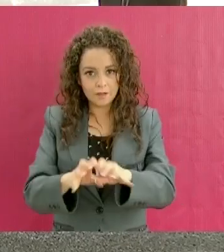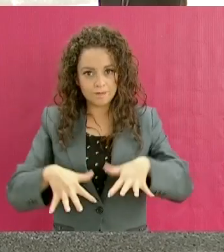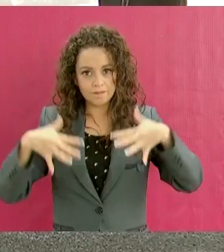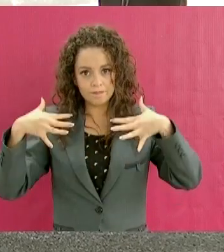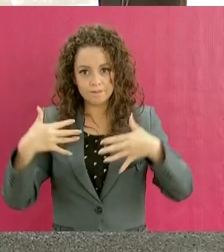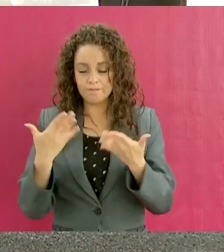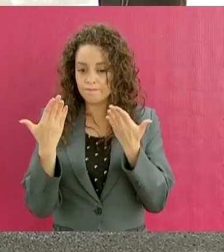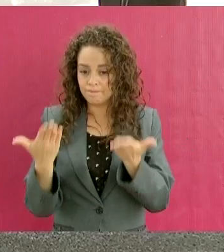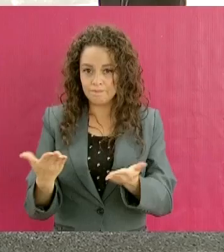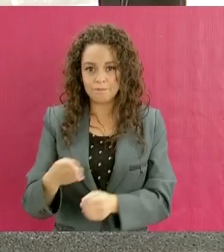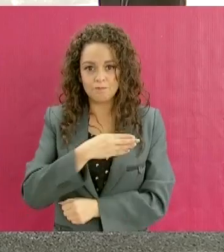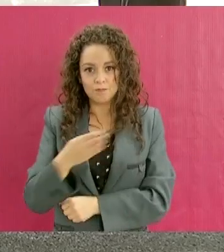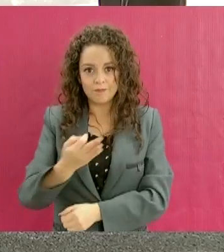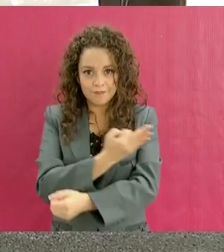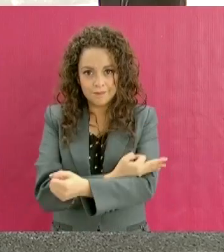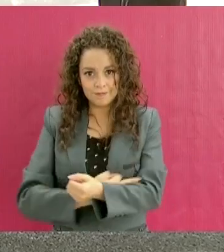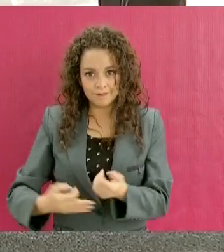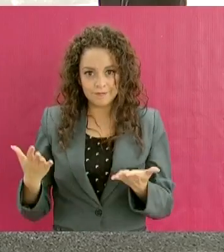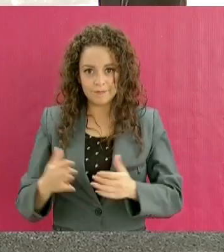pasen una excelente tarde.